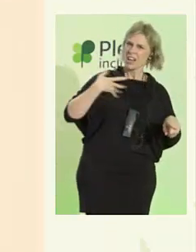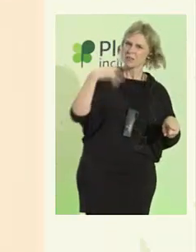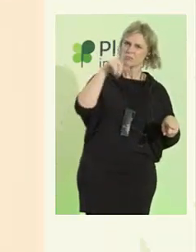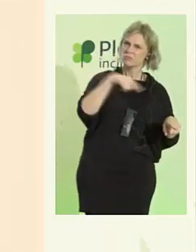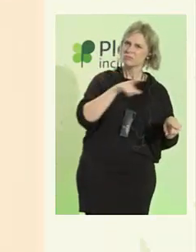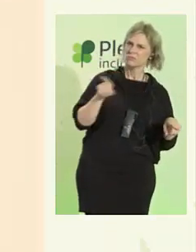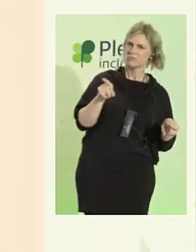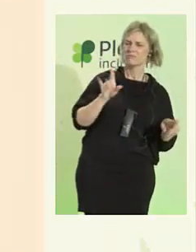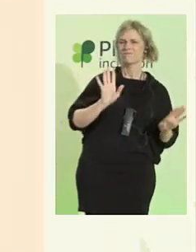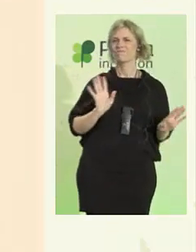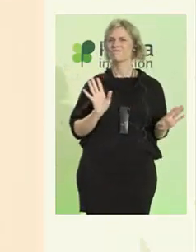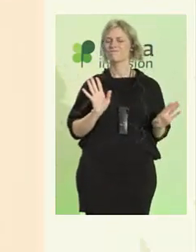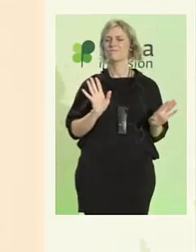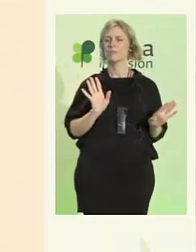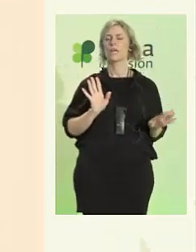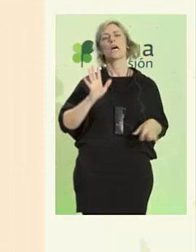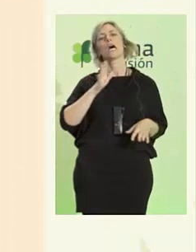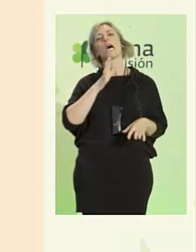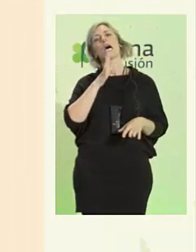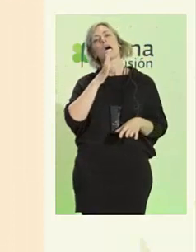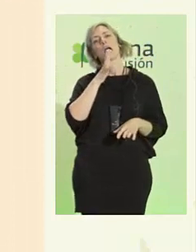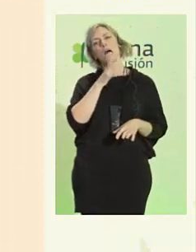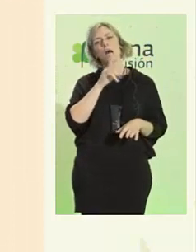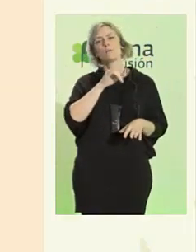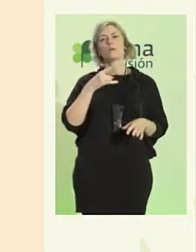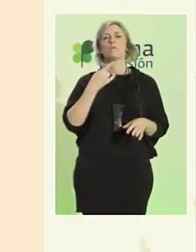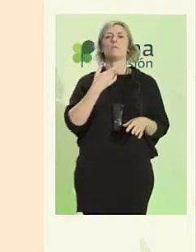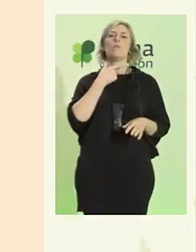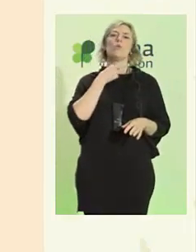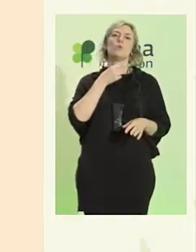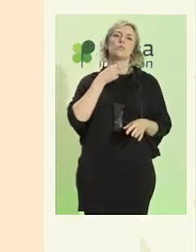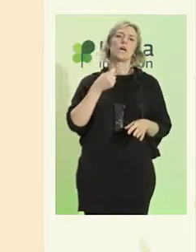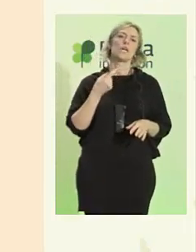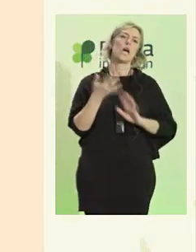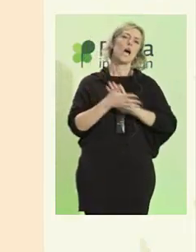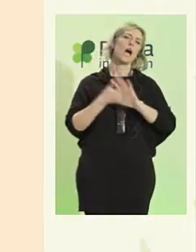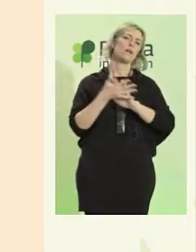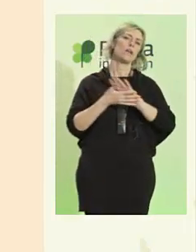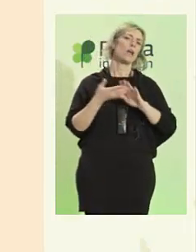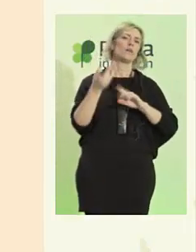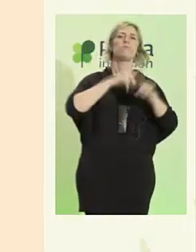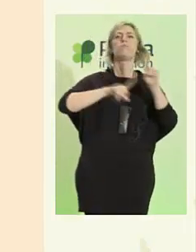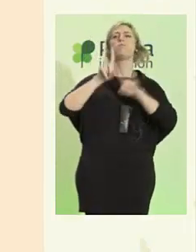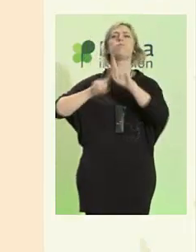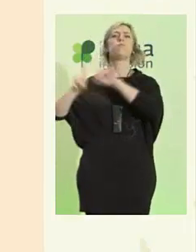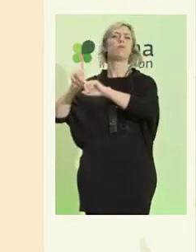Llegados a este punto, me gustaría hablar de muchísimas problemáticas que hay ahora mismo en el mundo.